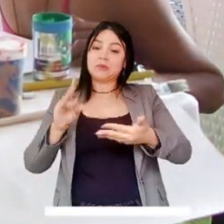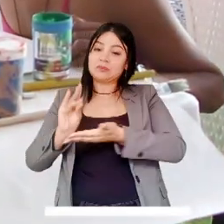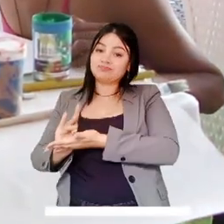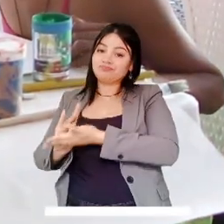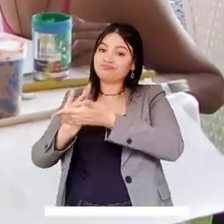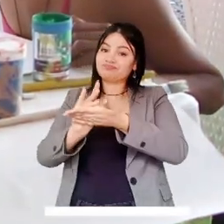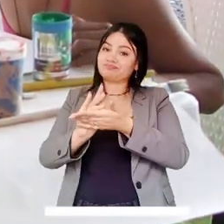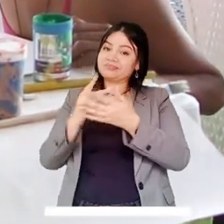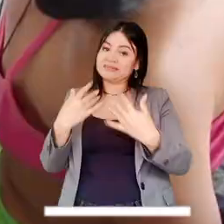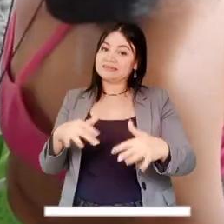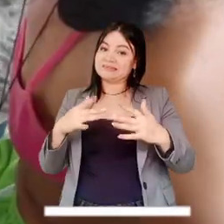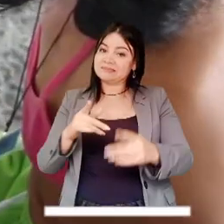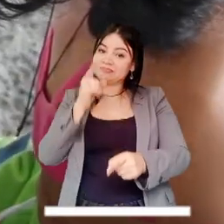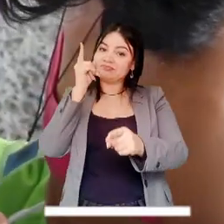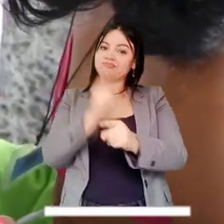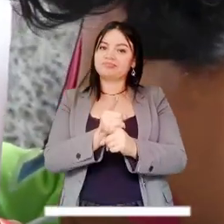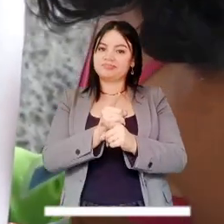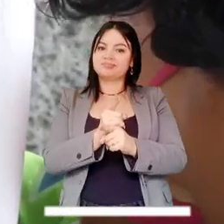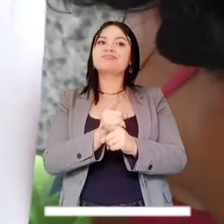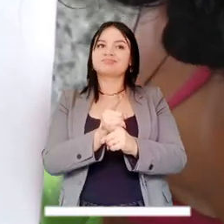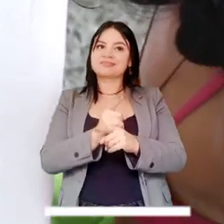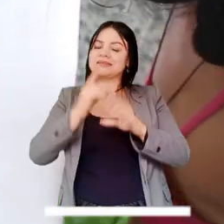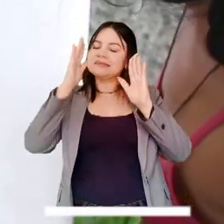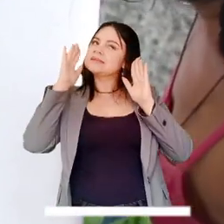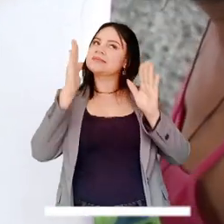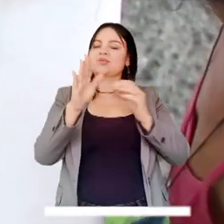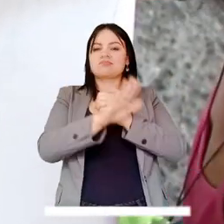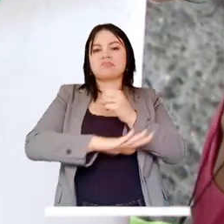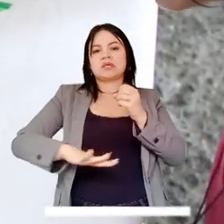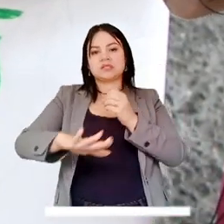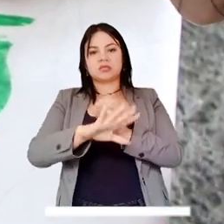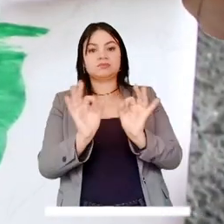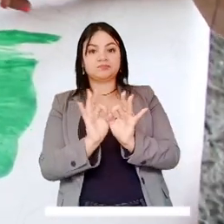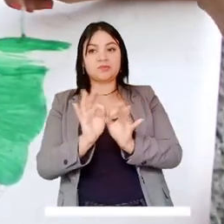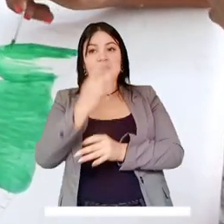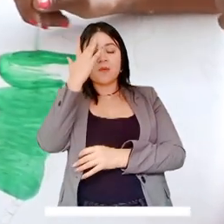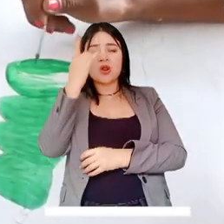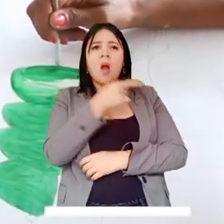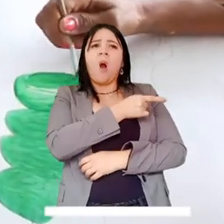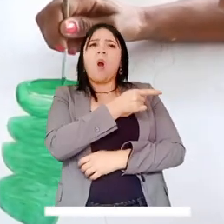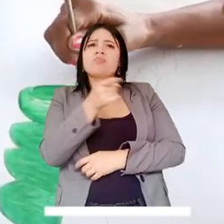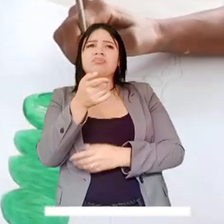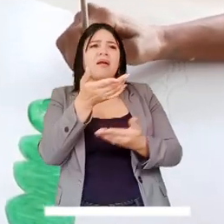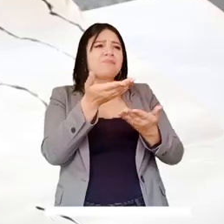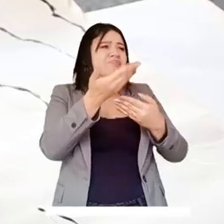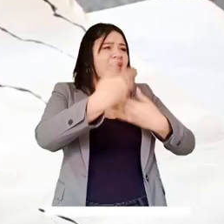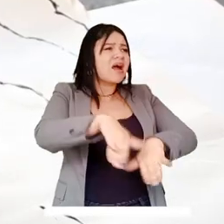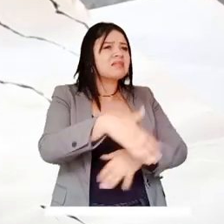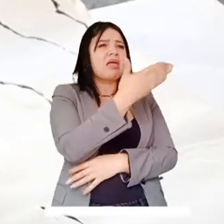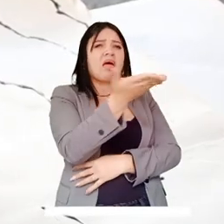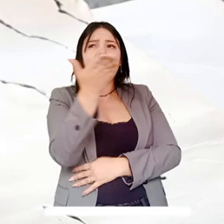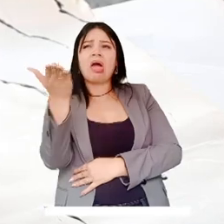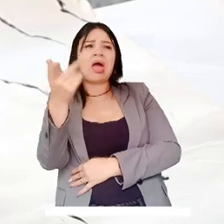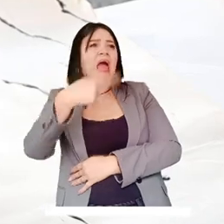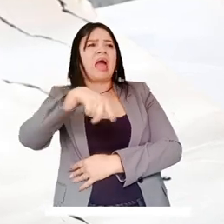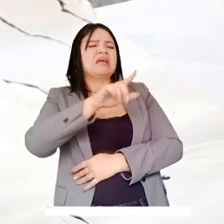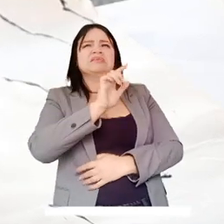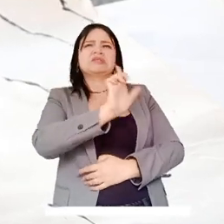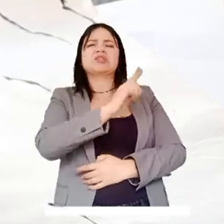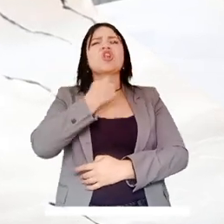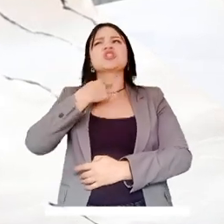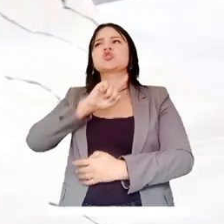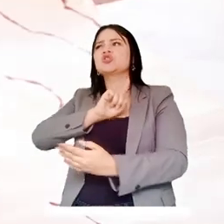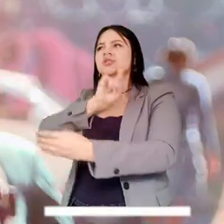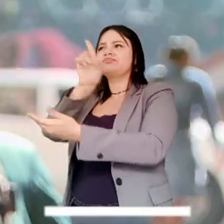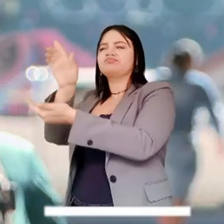metodologías muy asertivas y creo que el doble de atención básica, porque tenemos muchos habitantes de calle que a hoy no se acercan a la